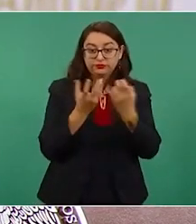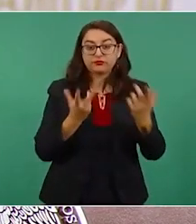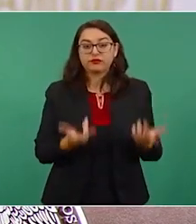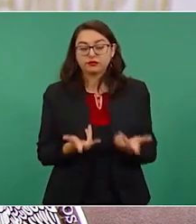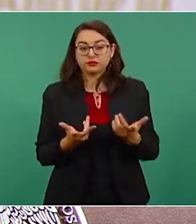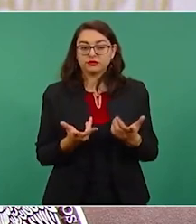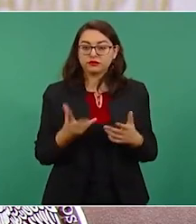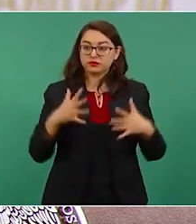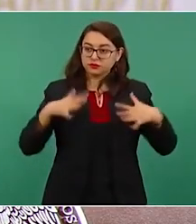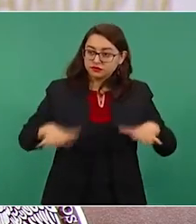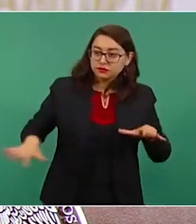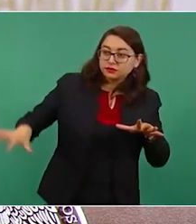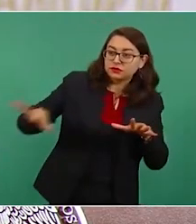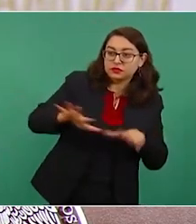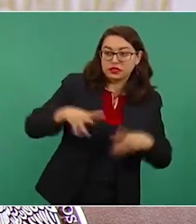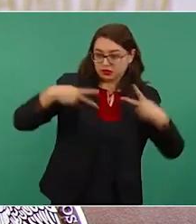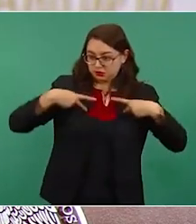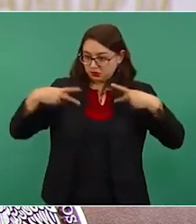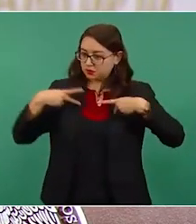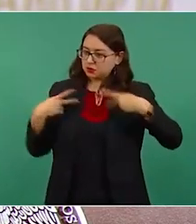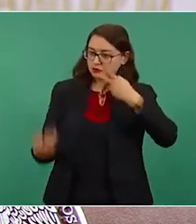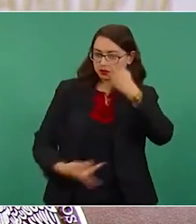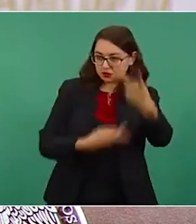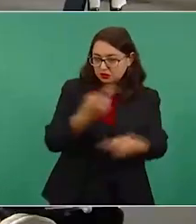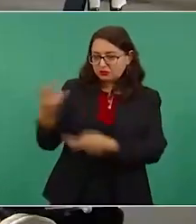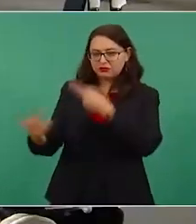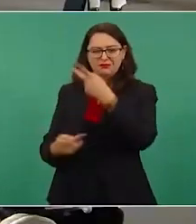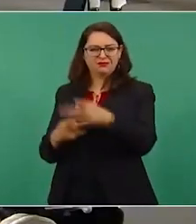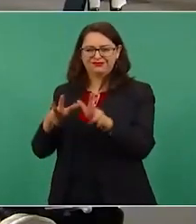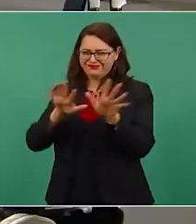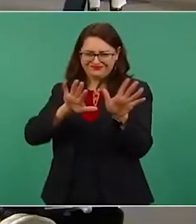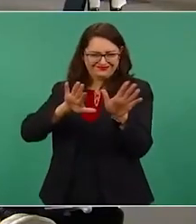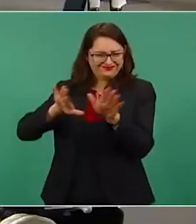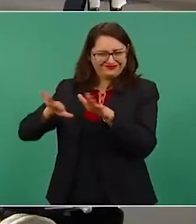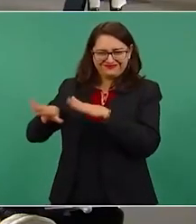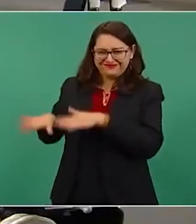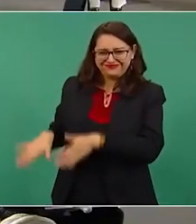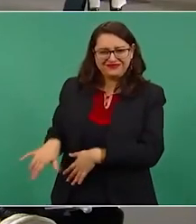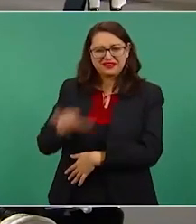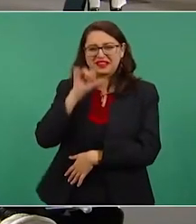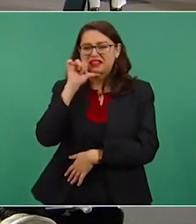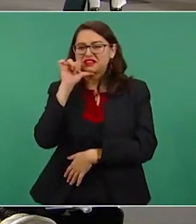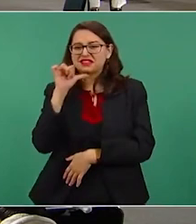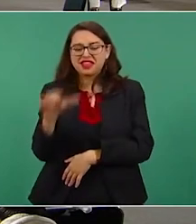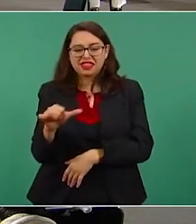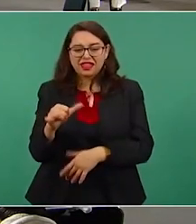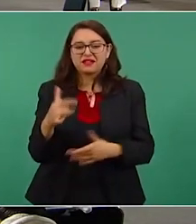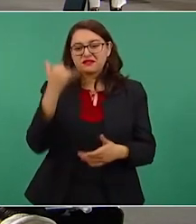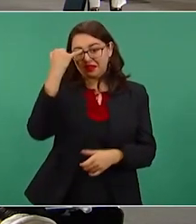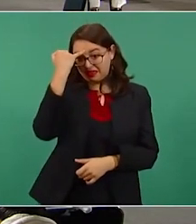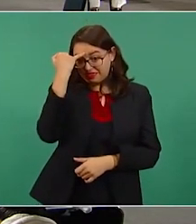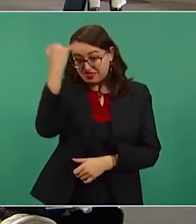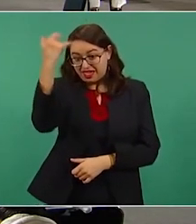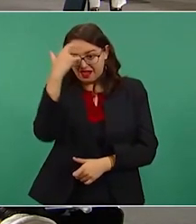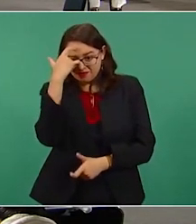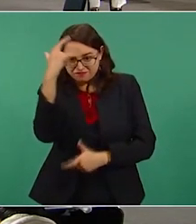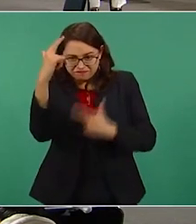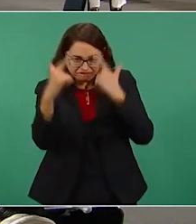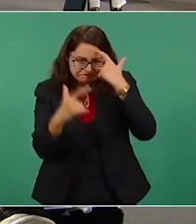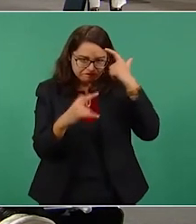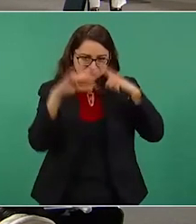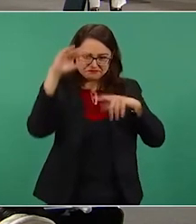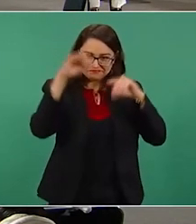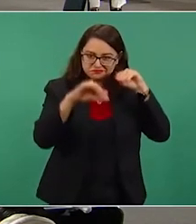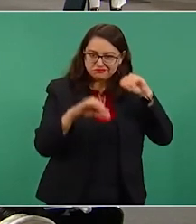estudios económicos y sociales imparciales, se llevan a cabo productos informativos, montajes y